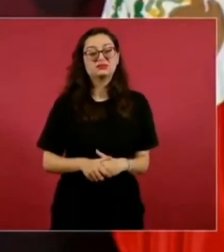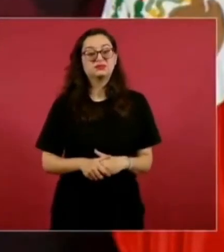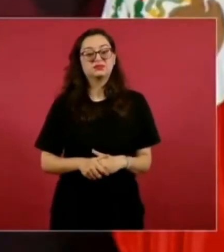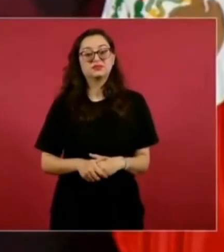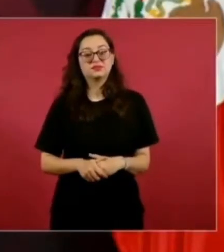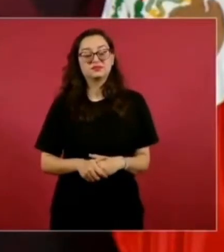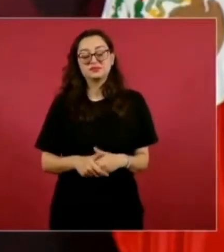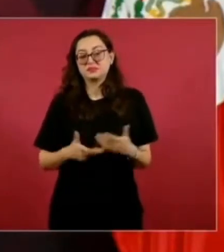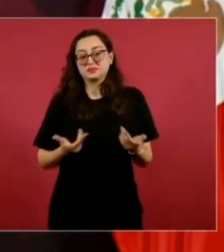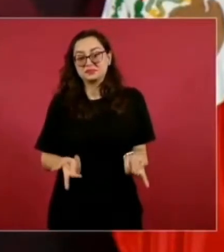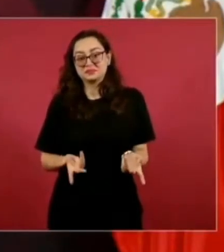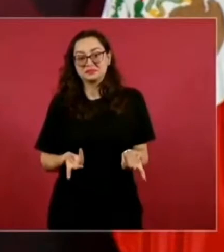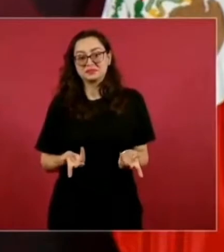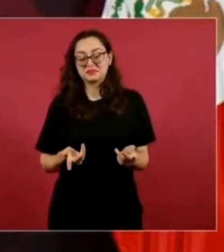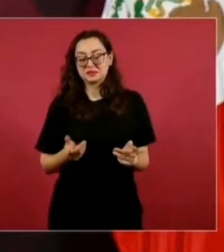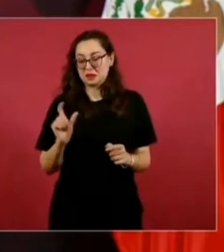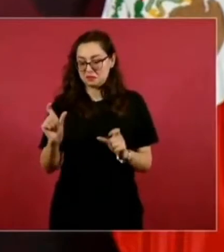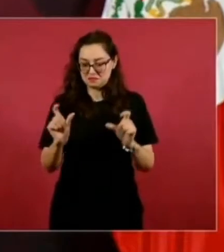de autoparte?